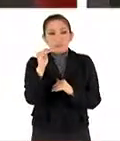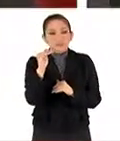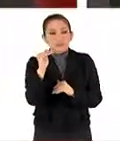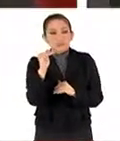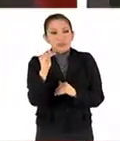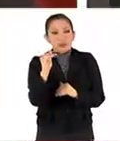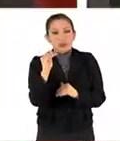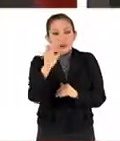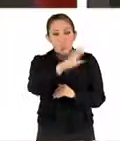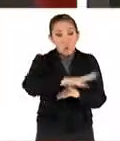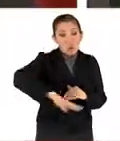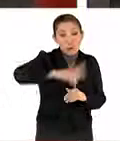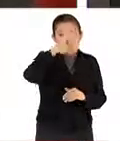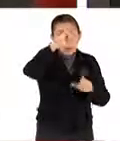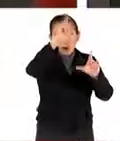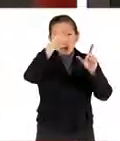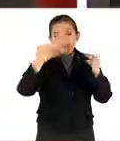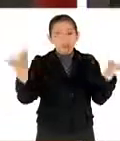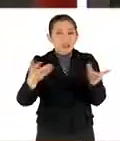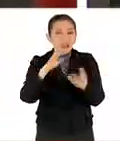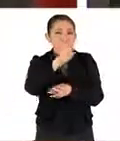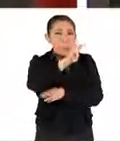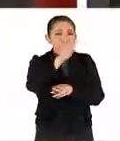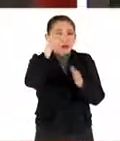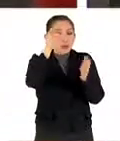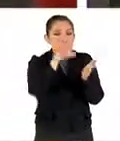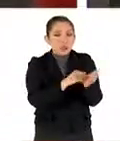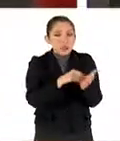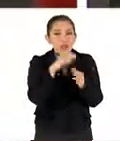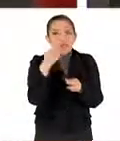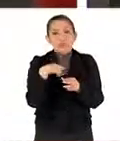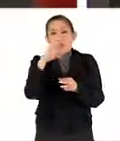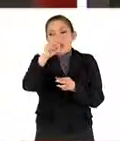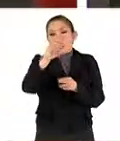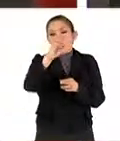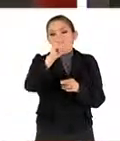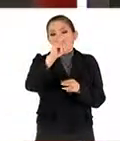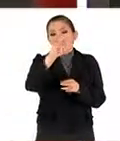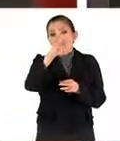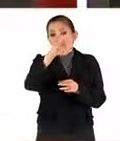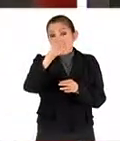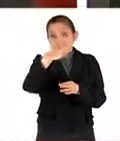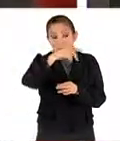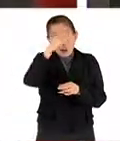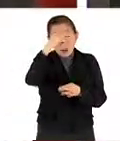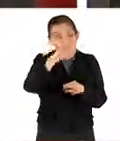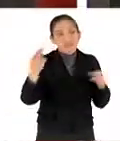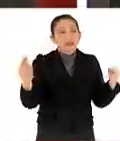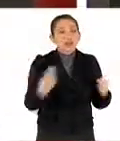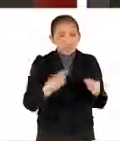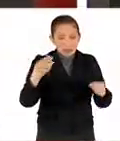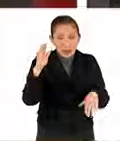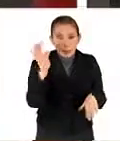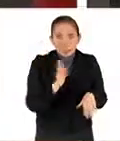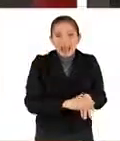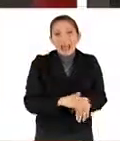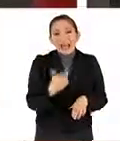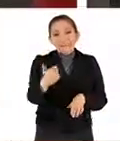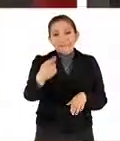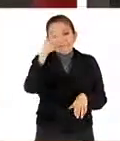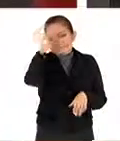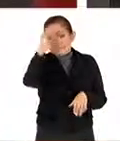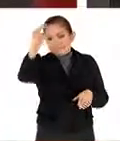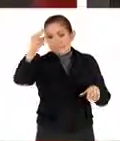A nivel de todo el país se producen cerca de 4 mil doctorados, pero yo creo que el país necesita tener